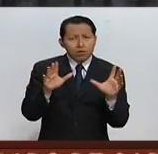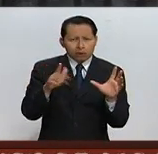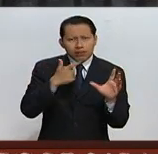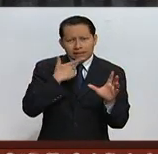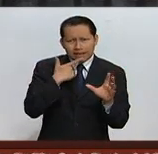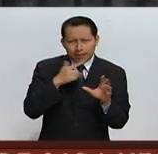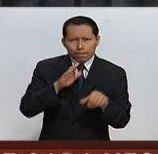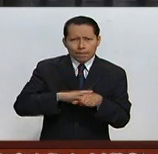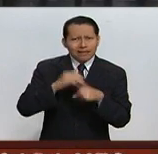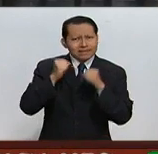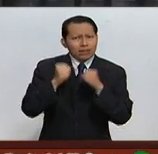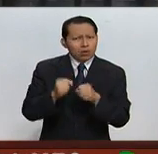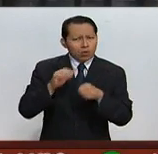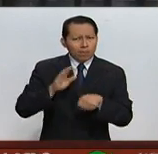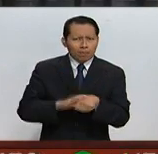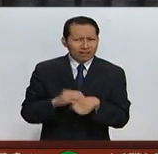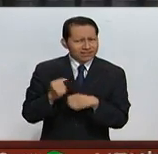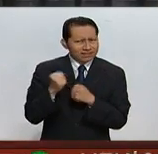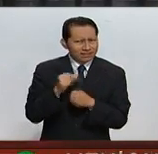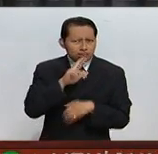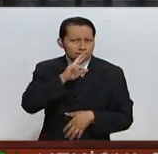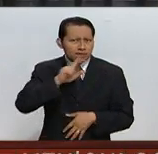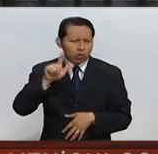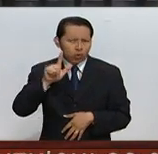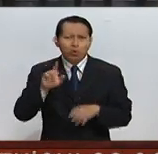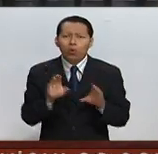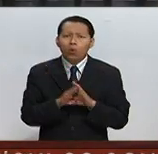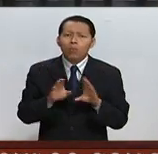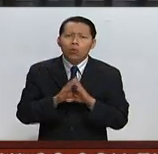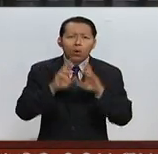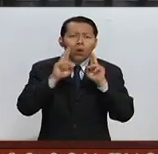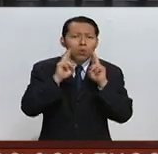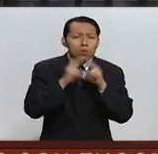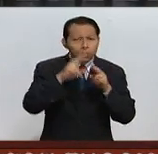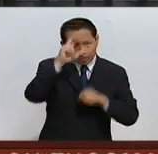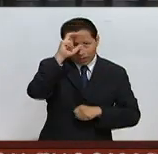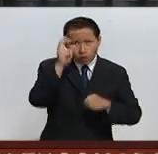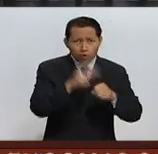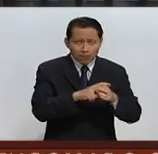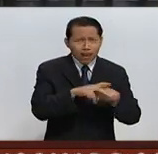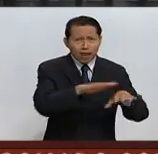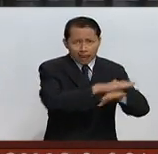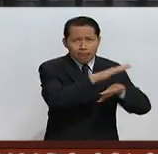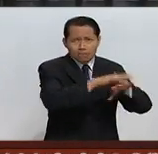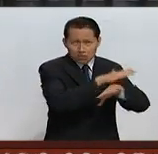será más seguro y más fuerte, mejor, en una Unión Europea reformada.